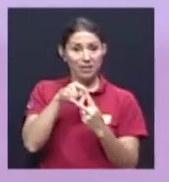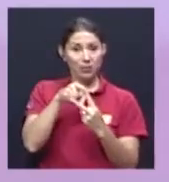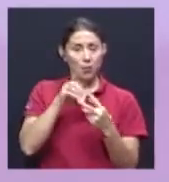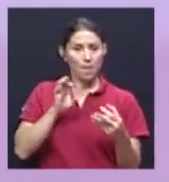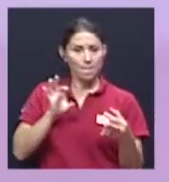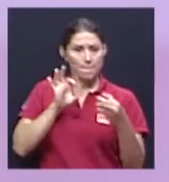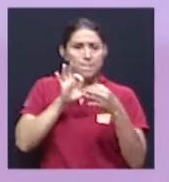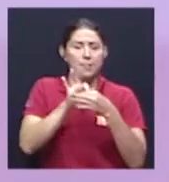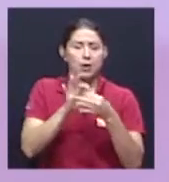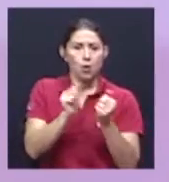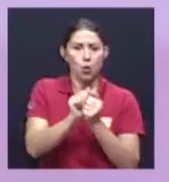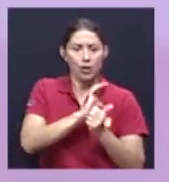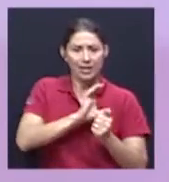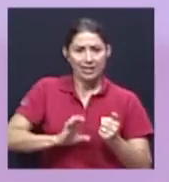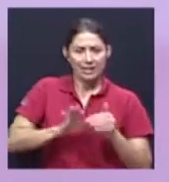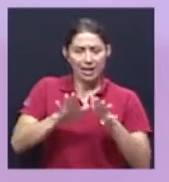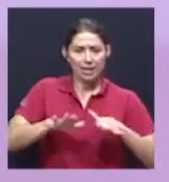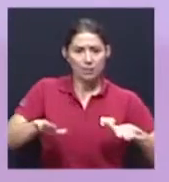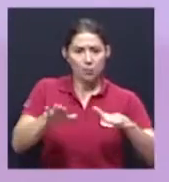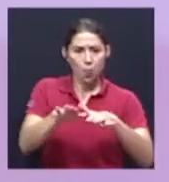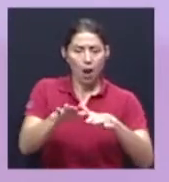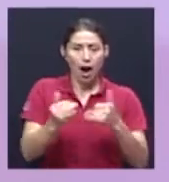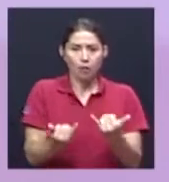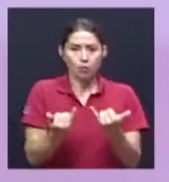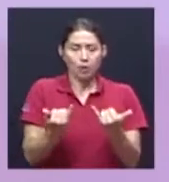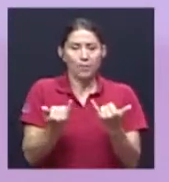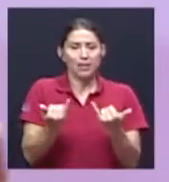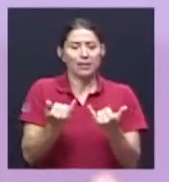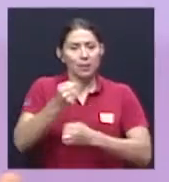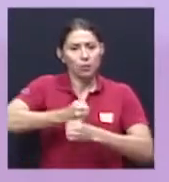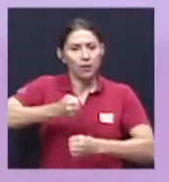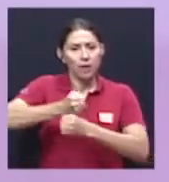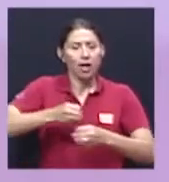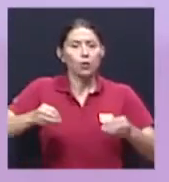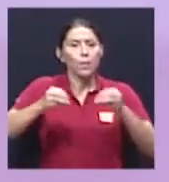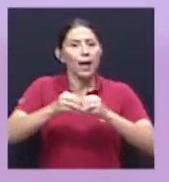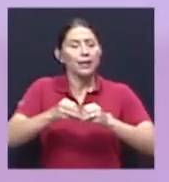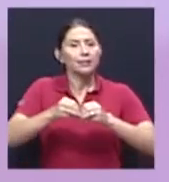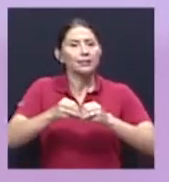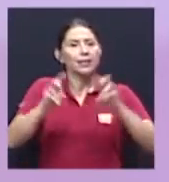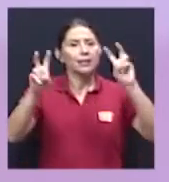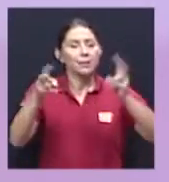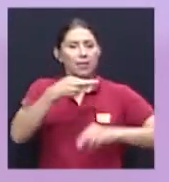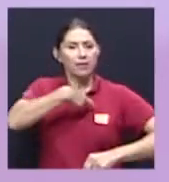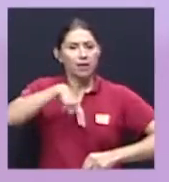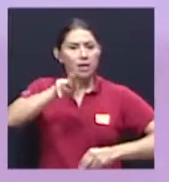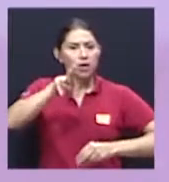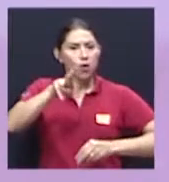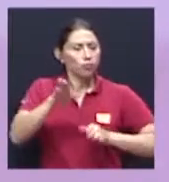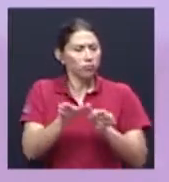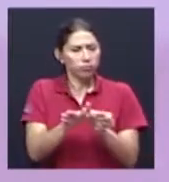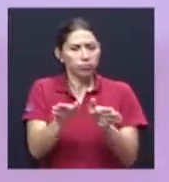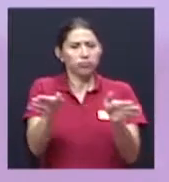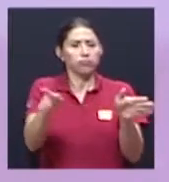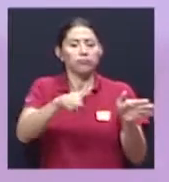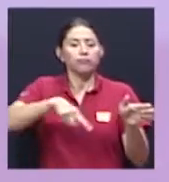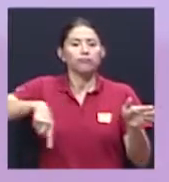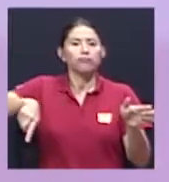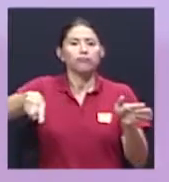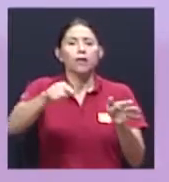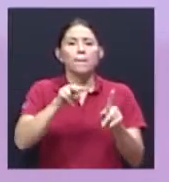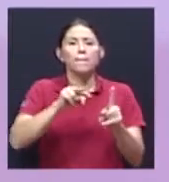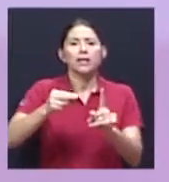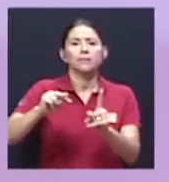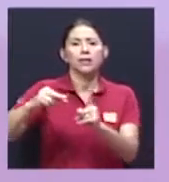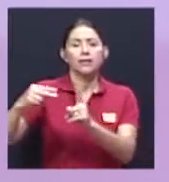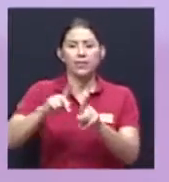cristianismo y actualmente estamos trabajando más en la religión en sentido amplio donde integramos otras perspectivas,